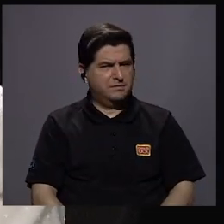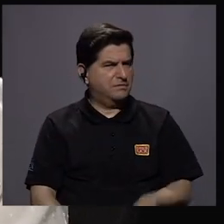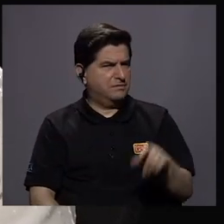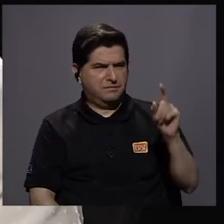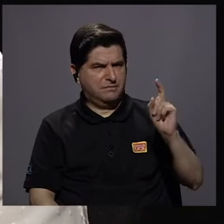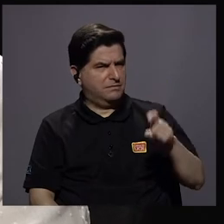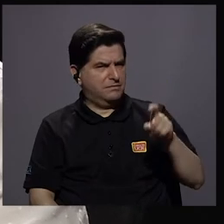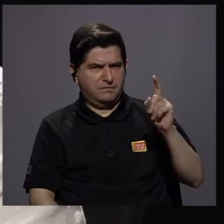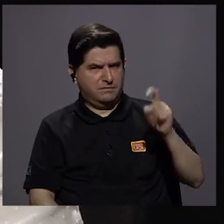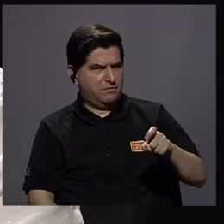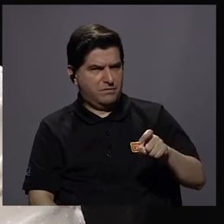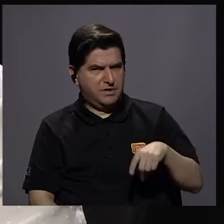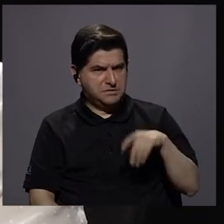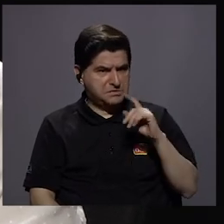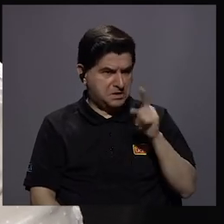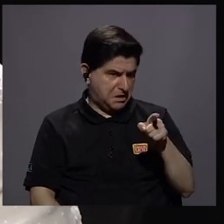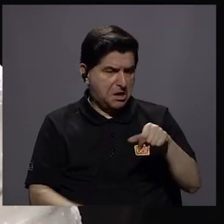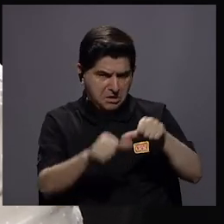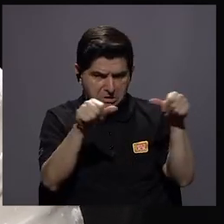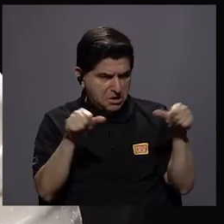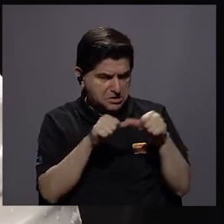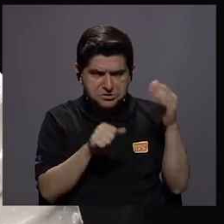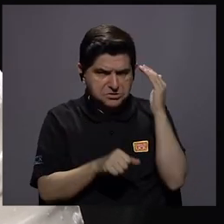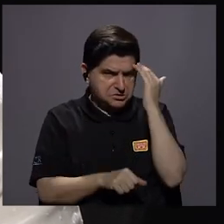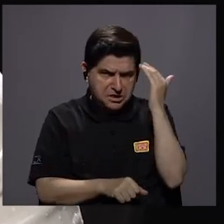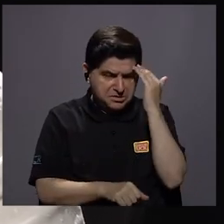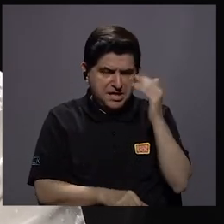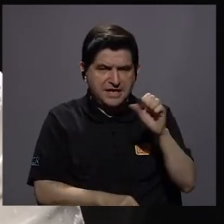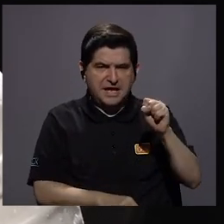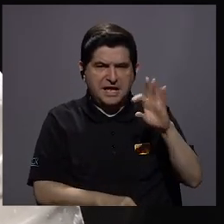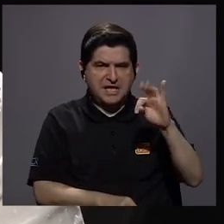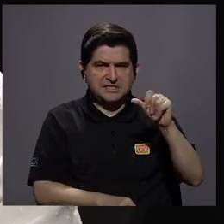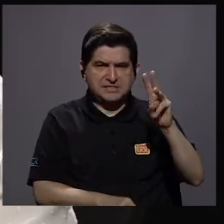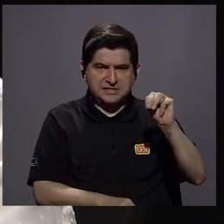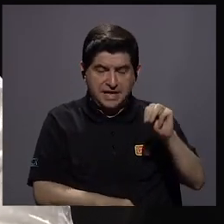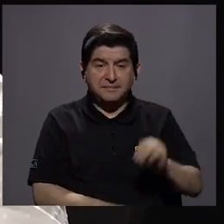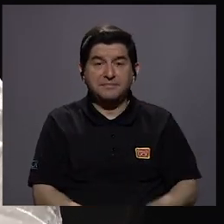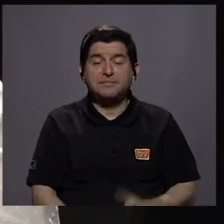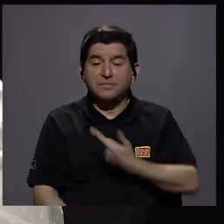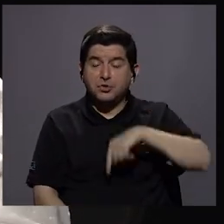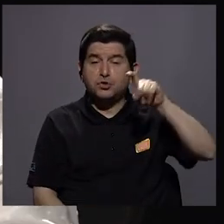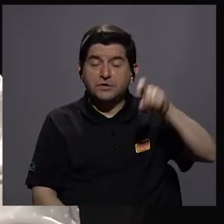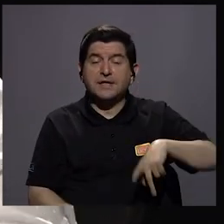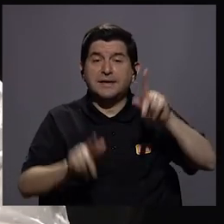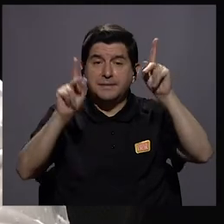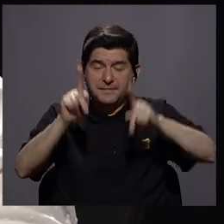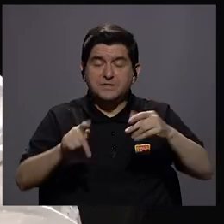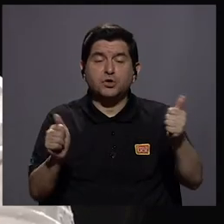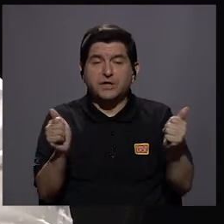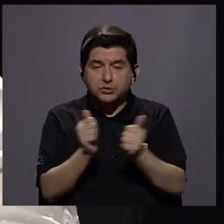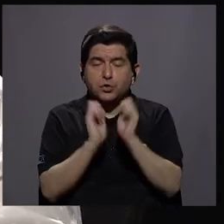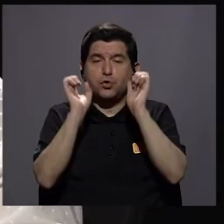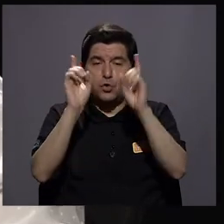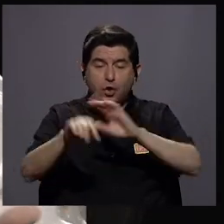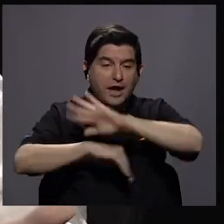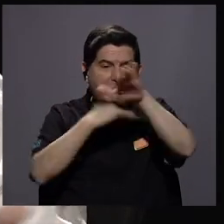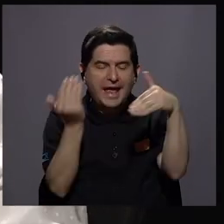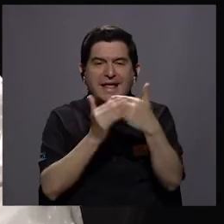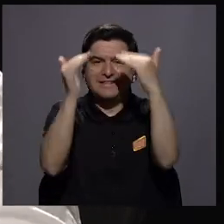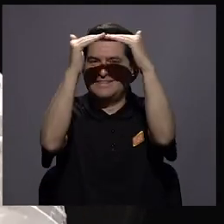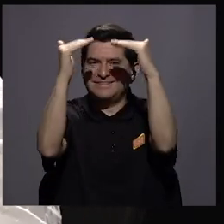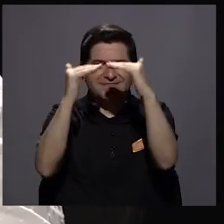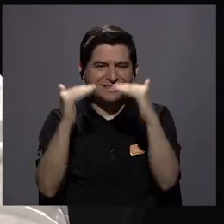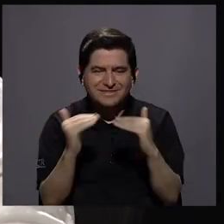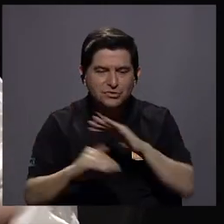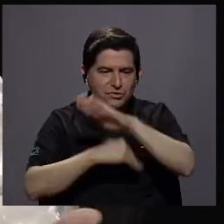necesariamente tiene que ser en estas áreas del conocimiento STEM necesitamos gente educada en todos los